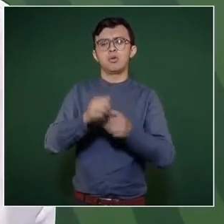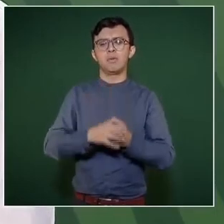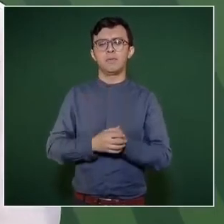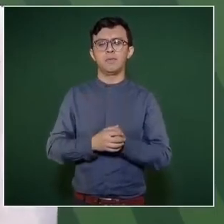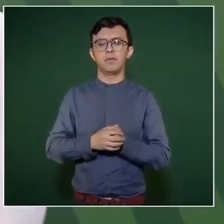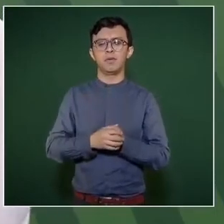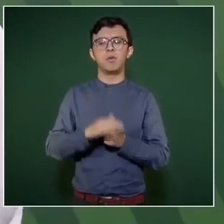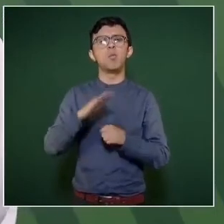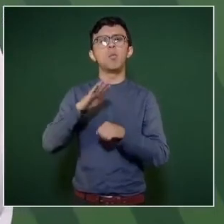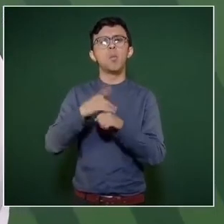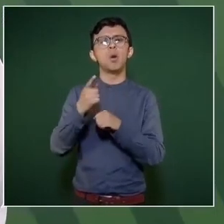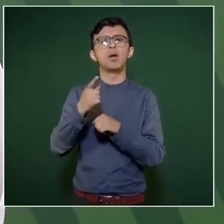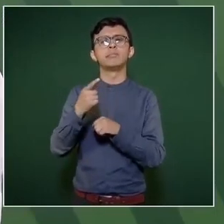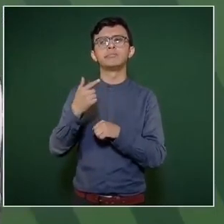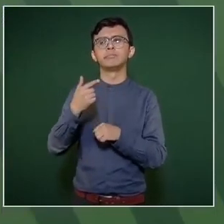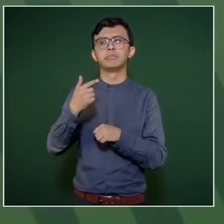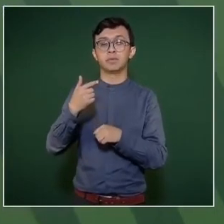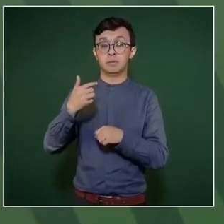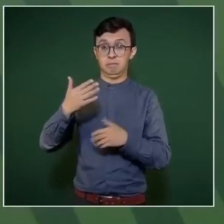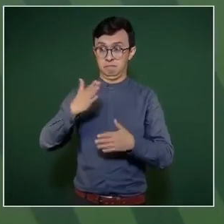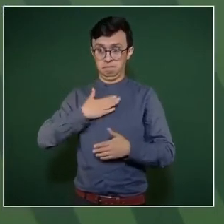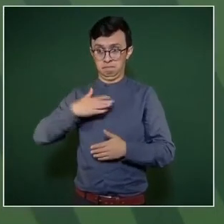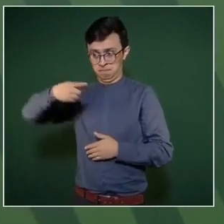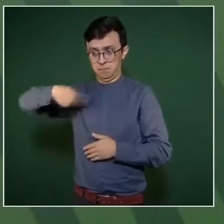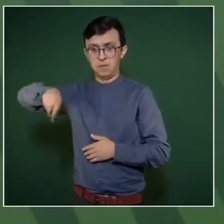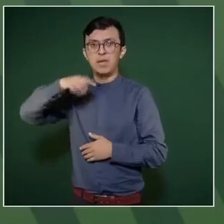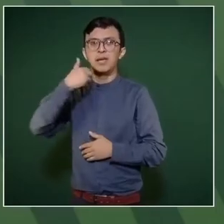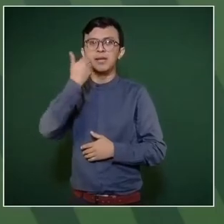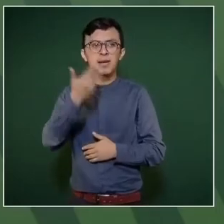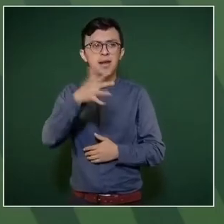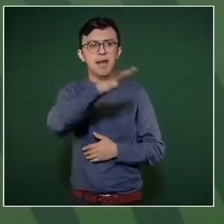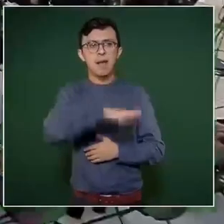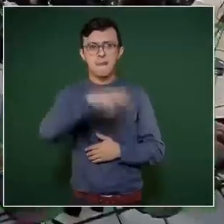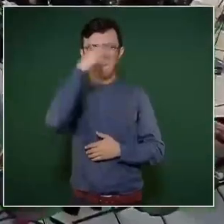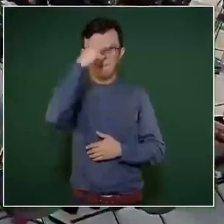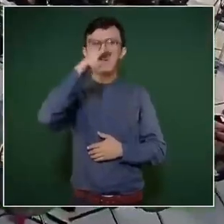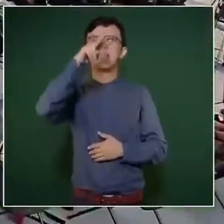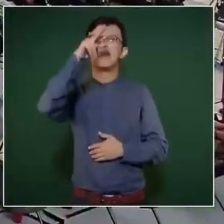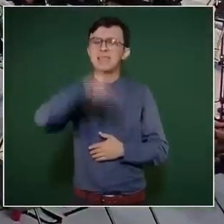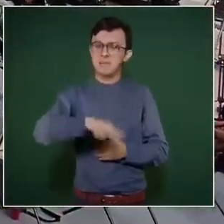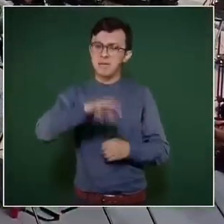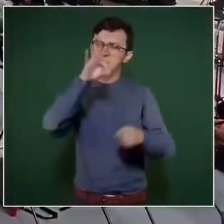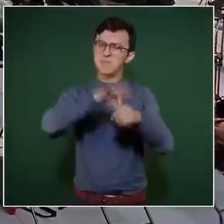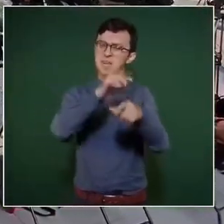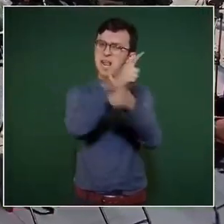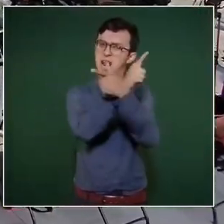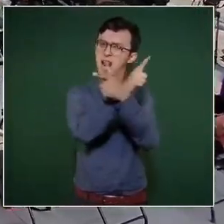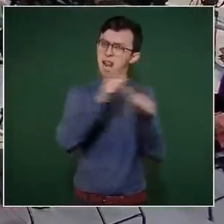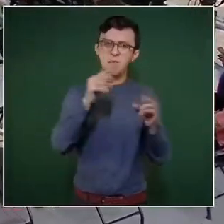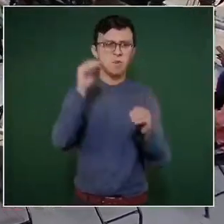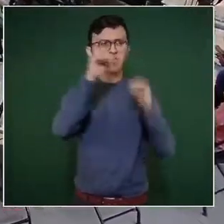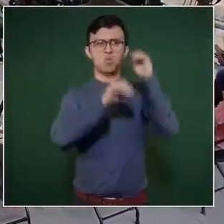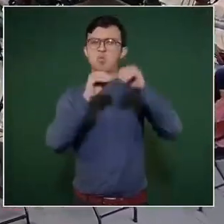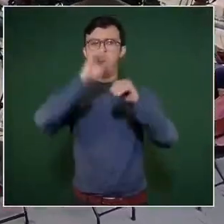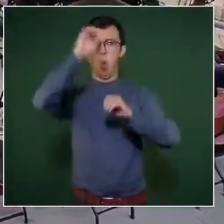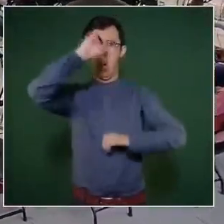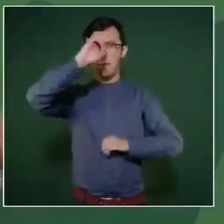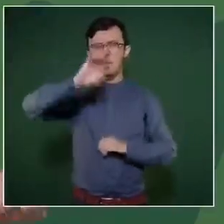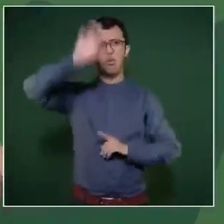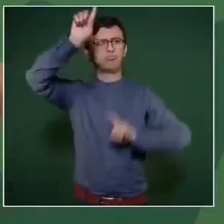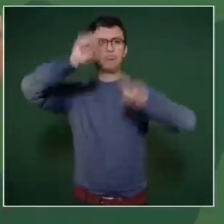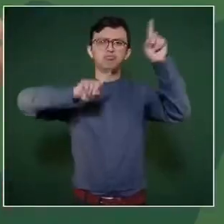haya una auténtica democracia, no una dictadura. Y la democracia